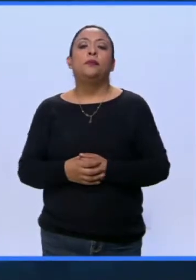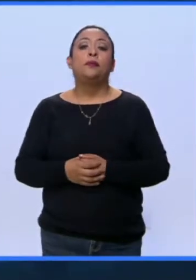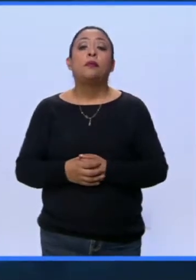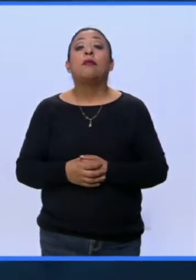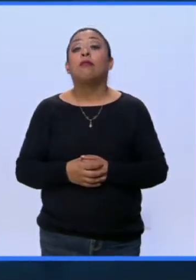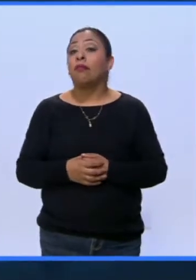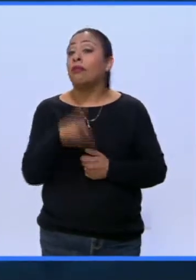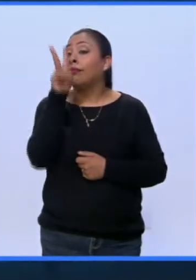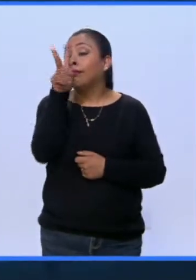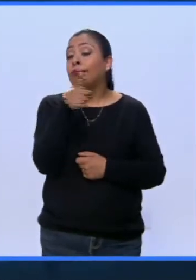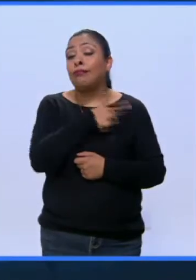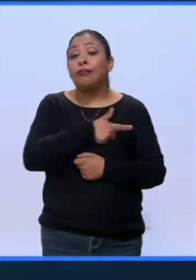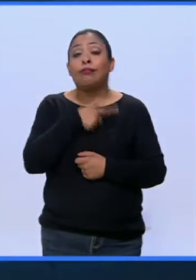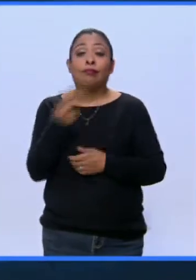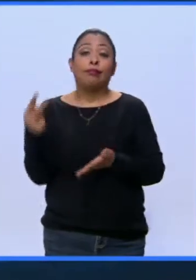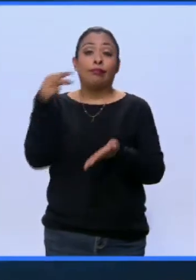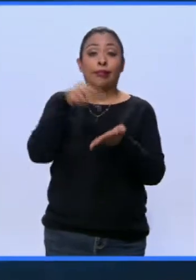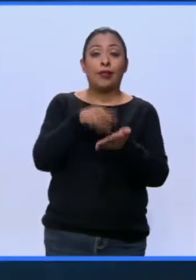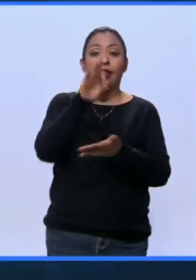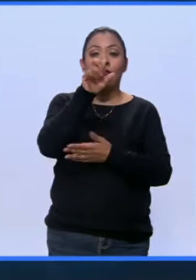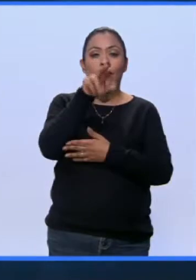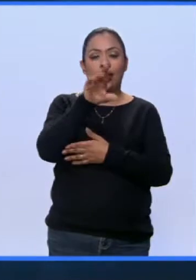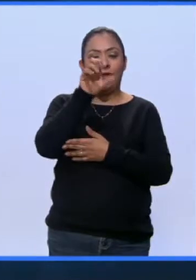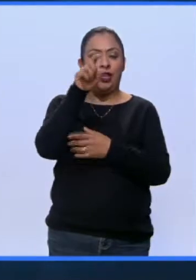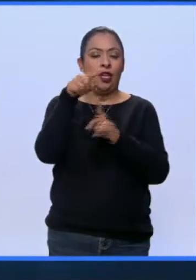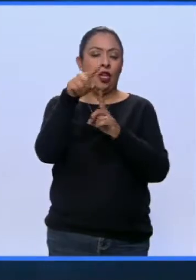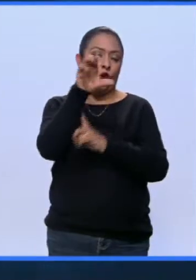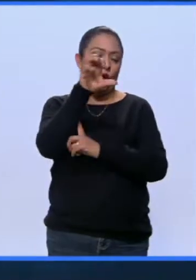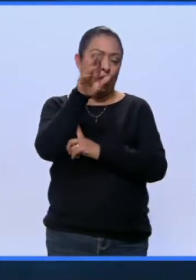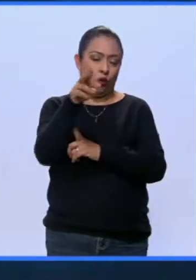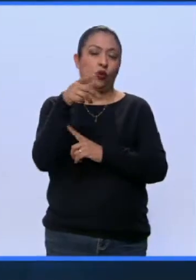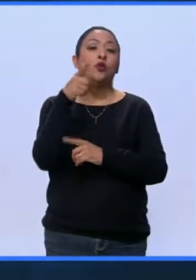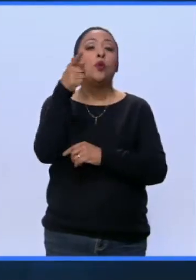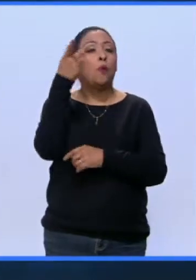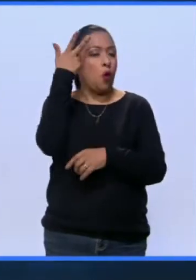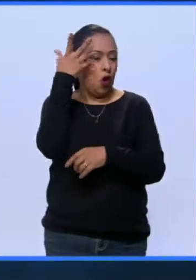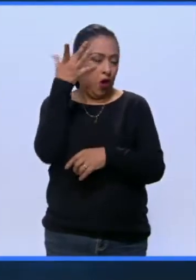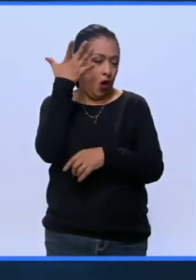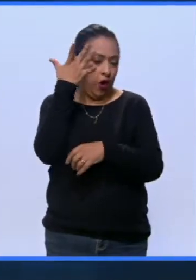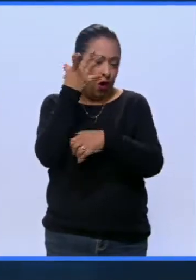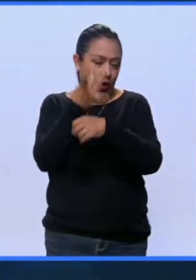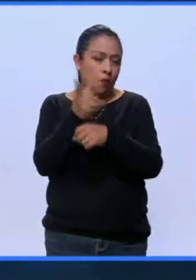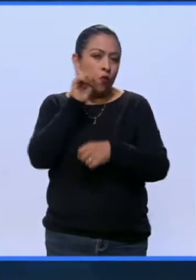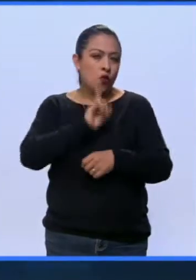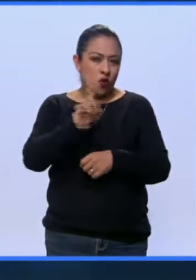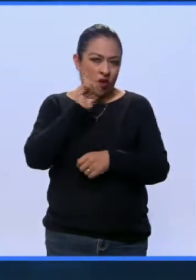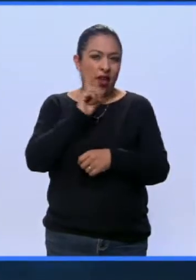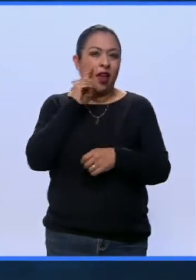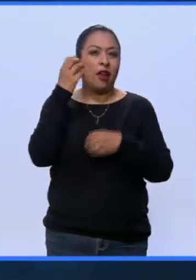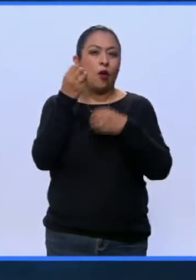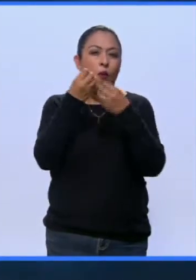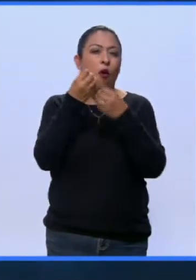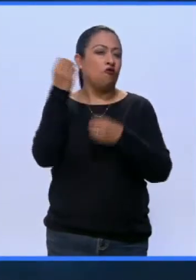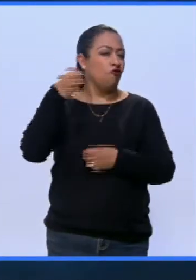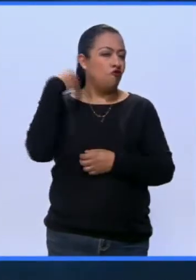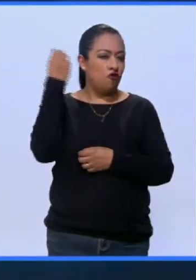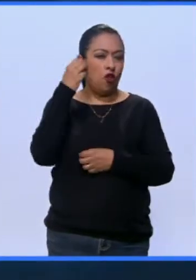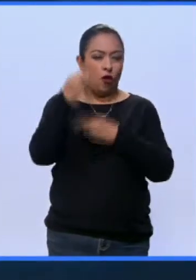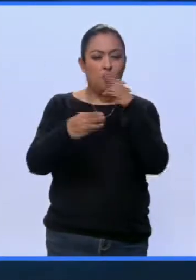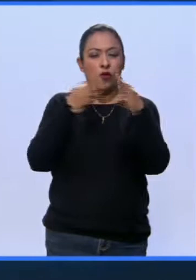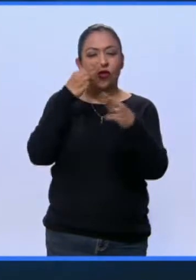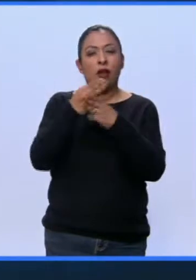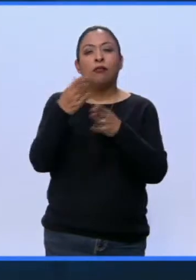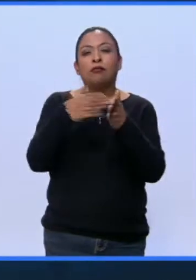Es un placer recibir esta noche a Fanny Cruz Ponce de León, una de las coordinadoras del Foro Mundial de Gastronomía Mexicana, que como les comentábamos,